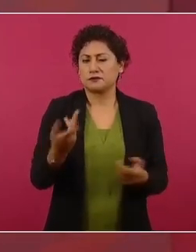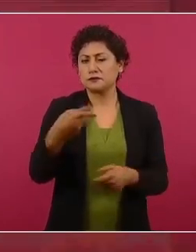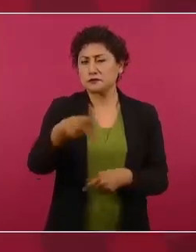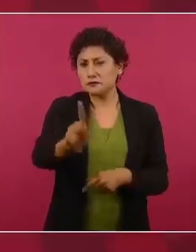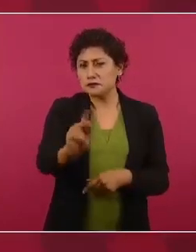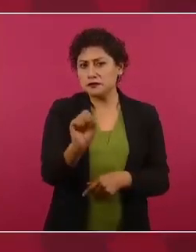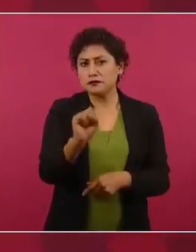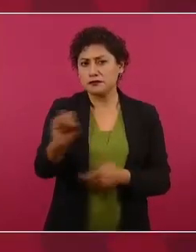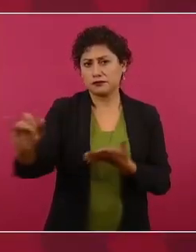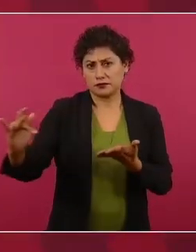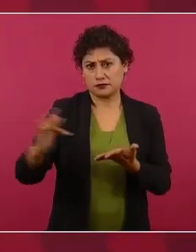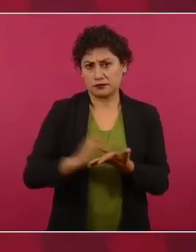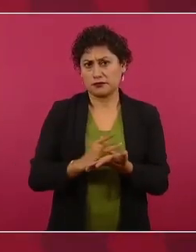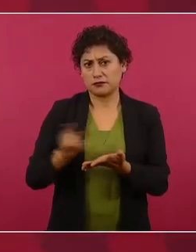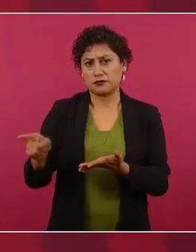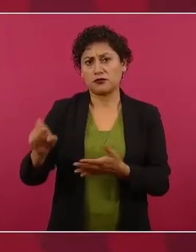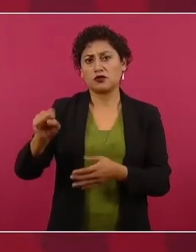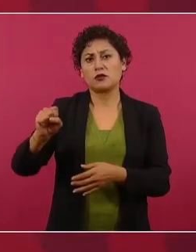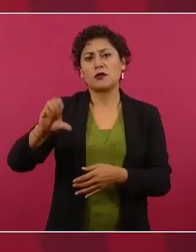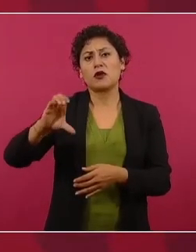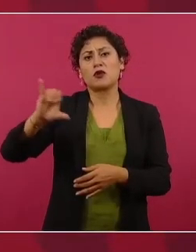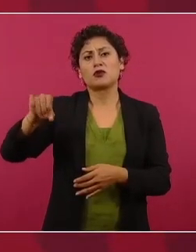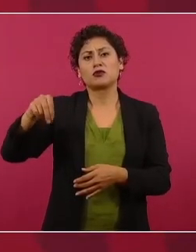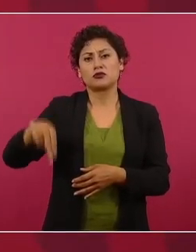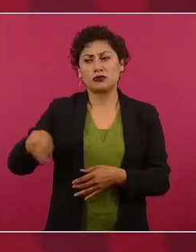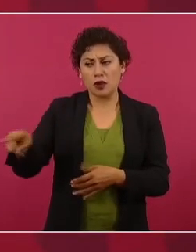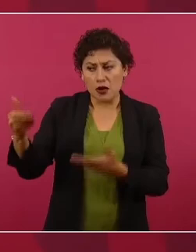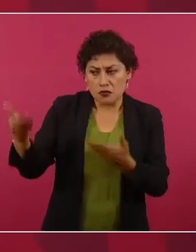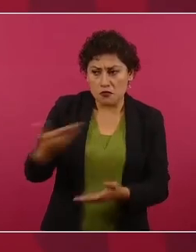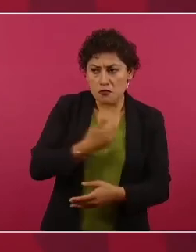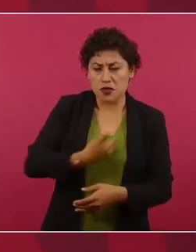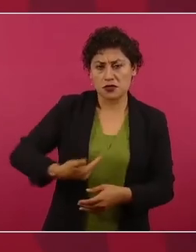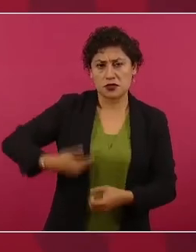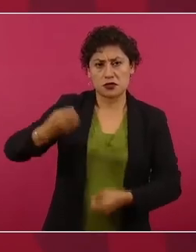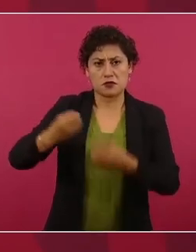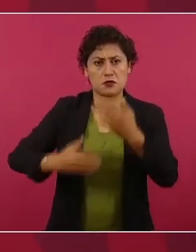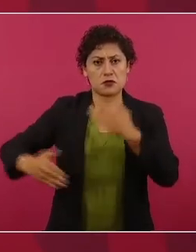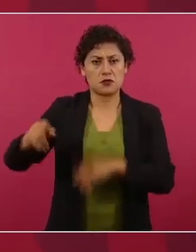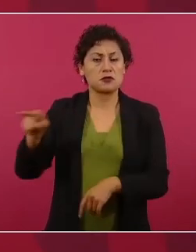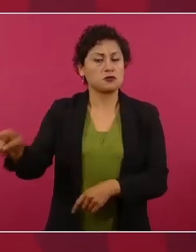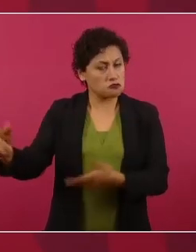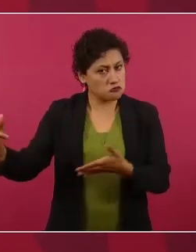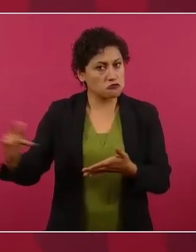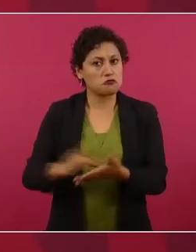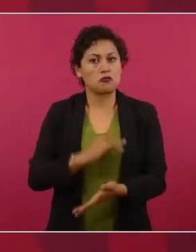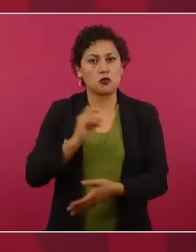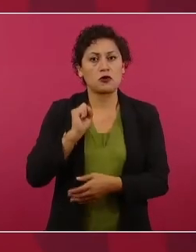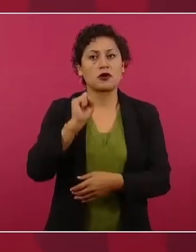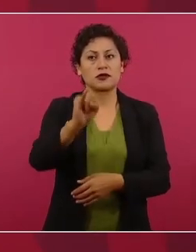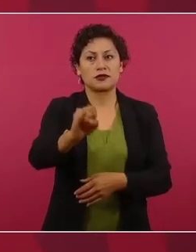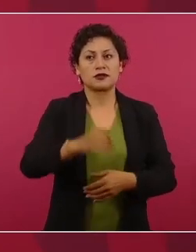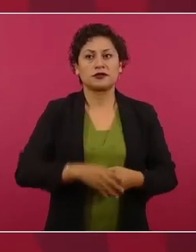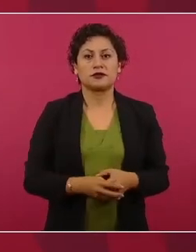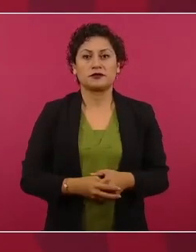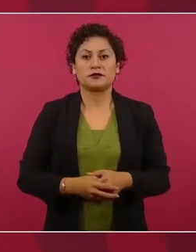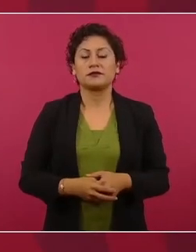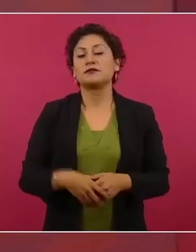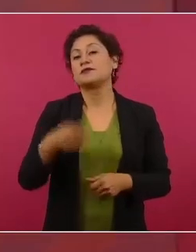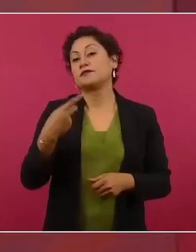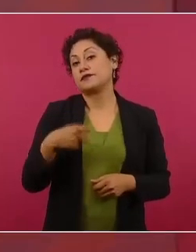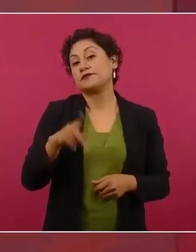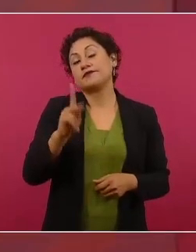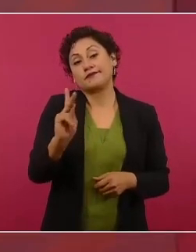la Suprema Corte, del presidente de la Suprema Corte, pero sí es un